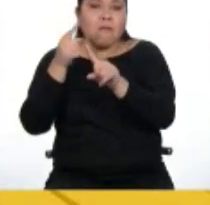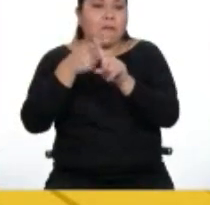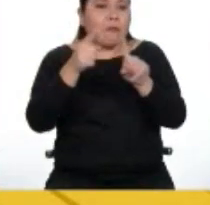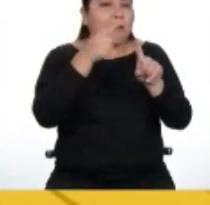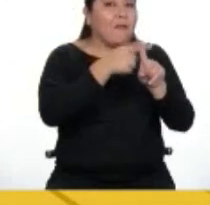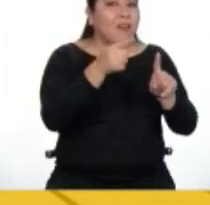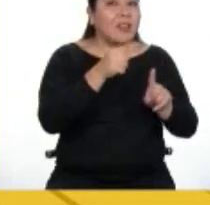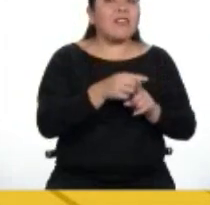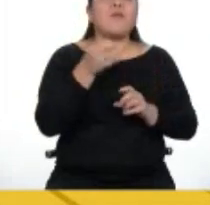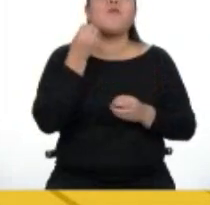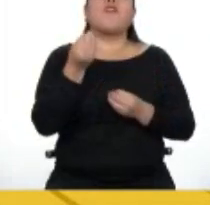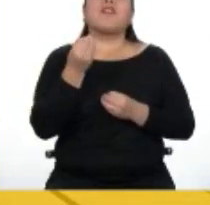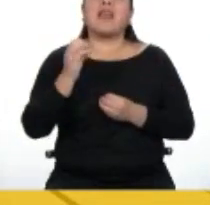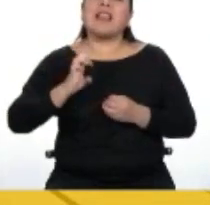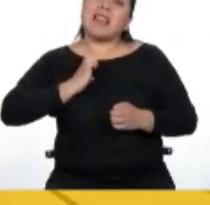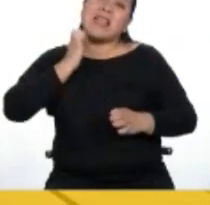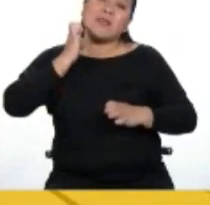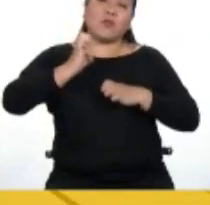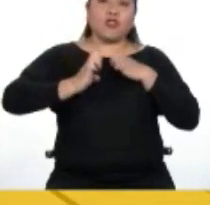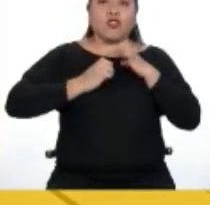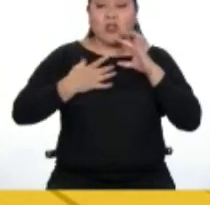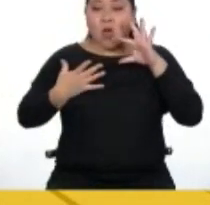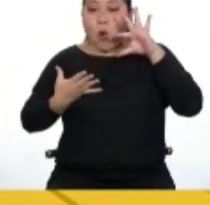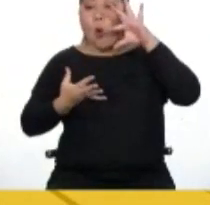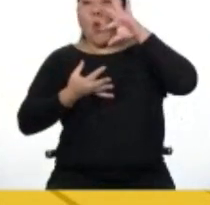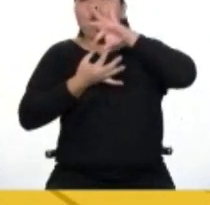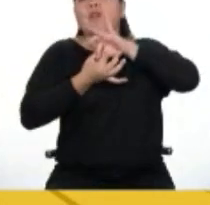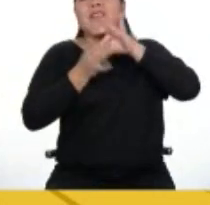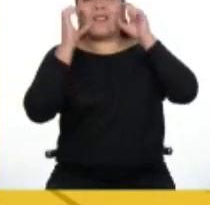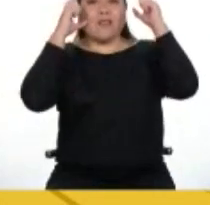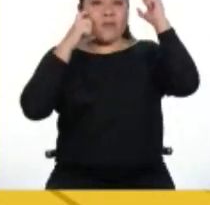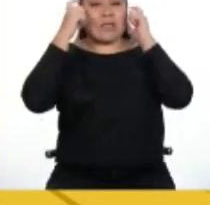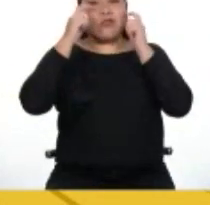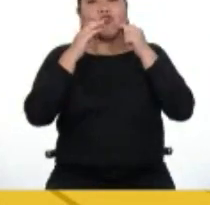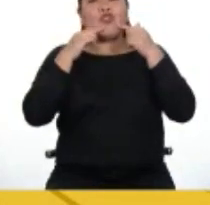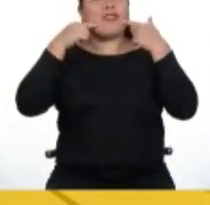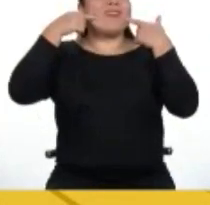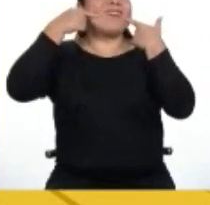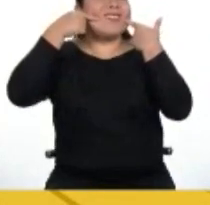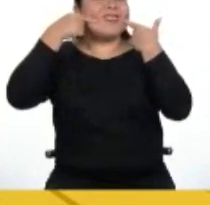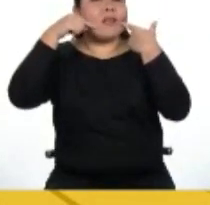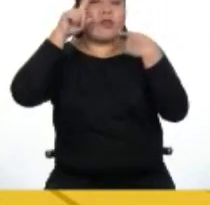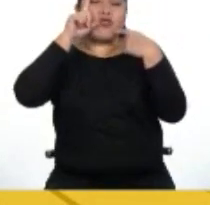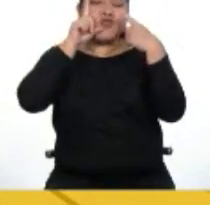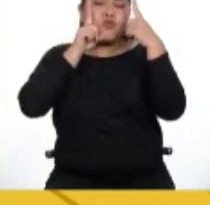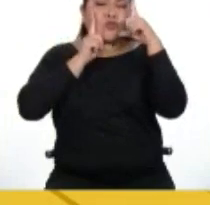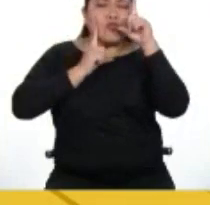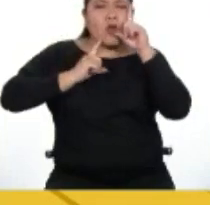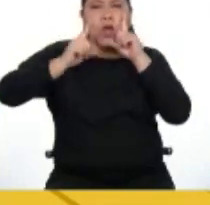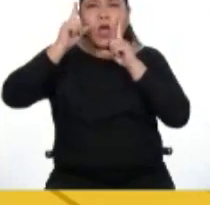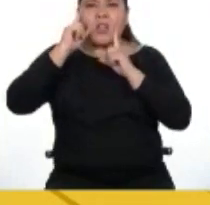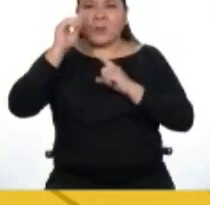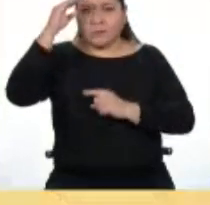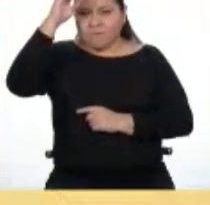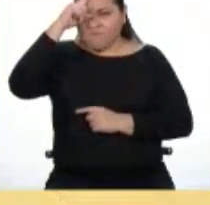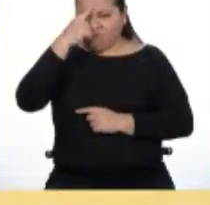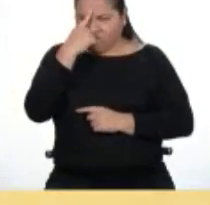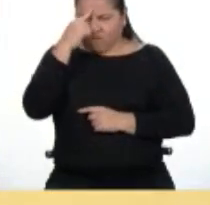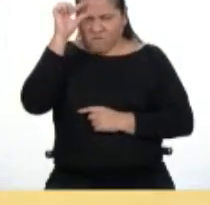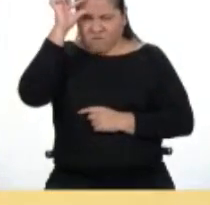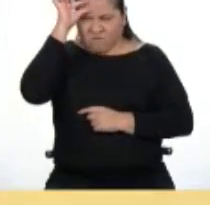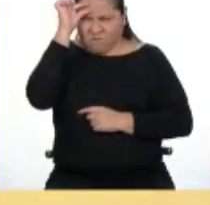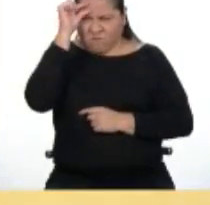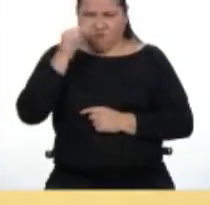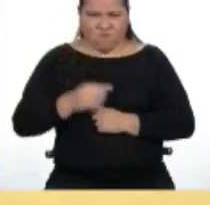estar acompañadas por expresiones faciales, como la sonrisa, el llanto, el ceño fruncido,